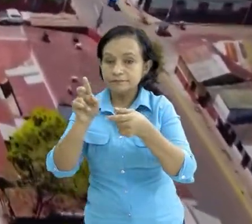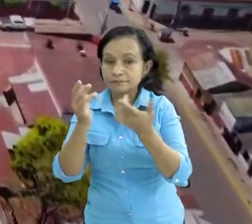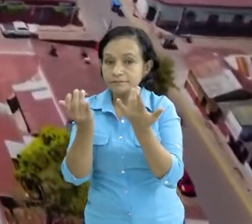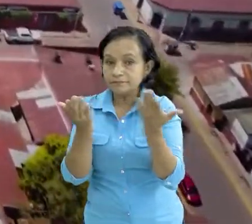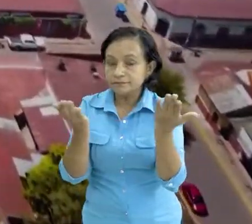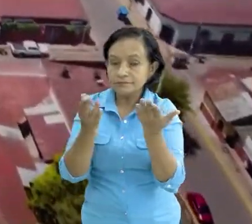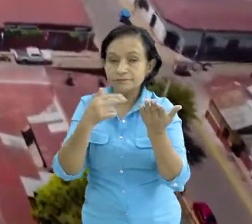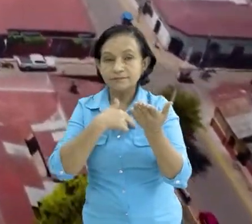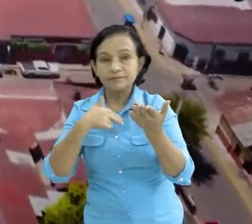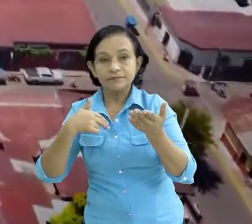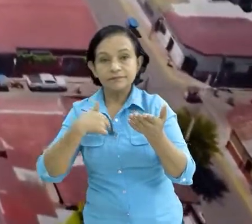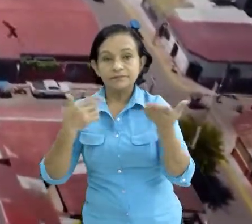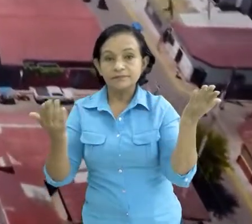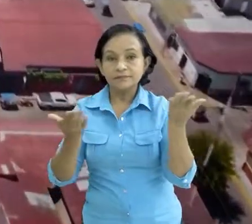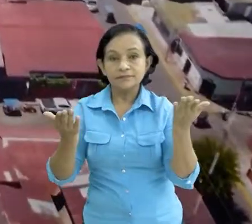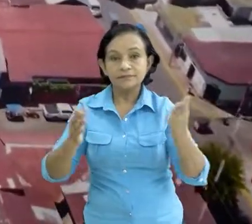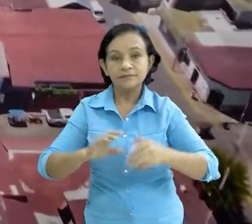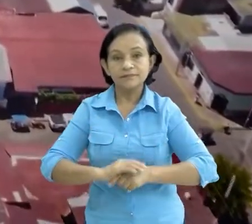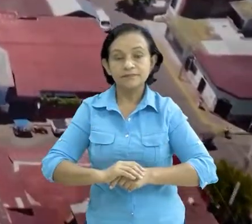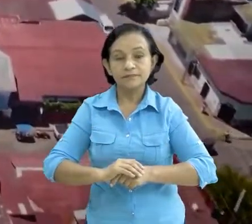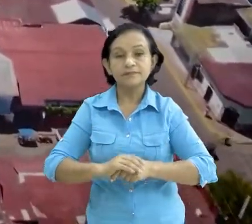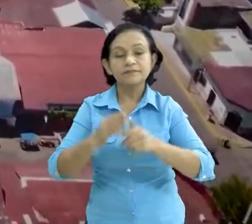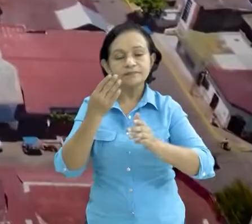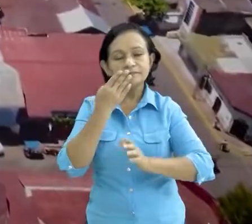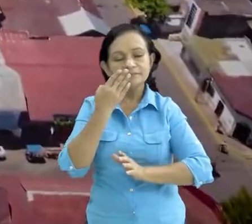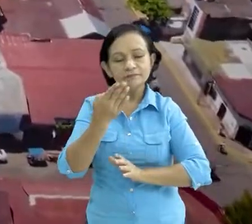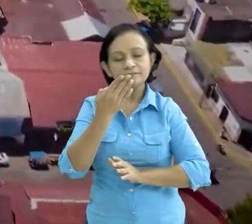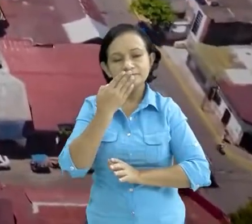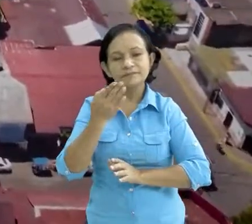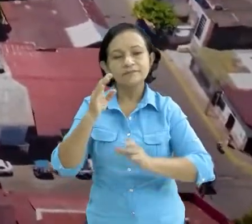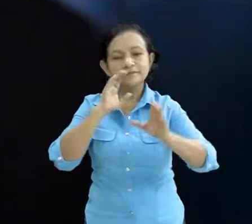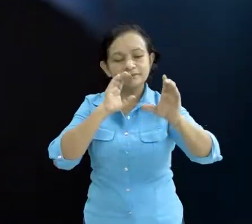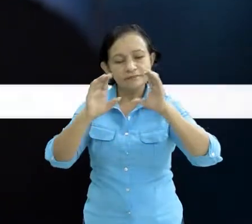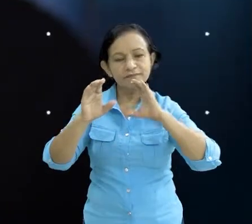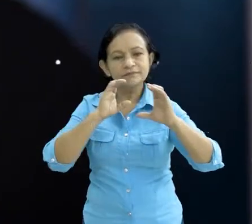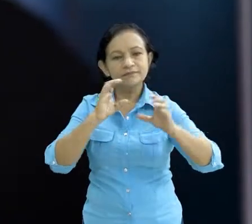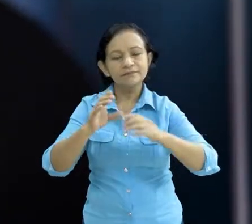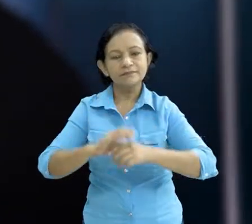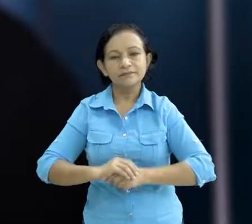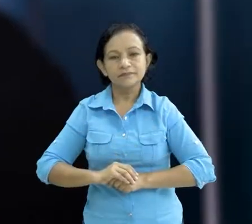cómo estamos y está muy buena muy buena la comunicación